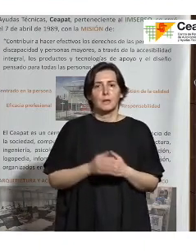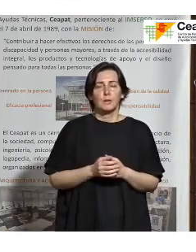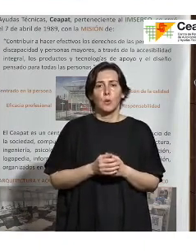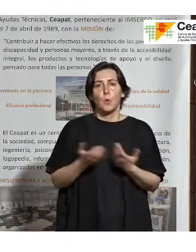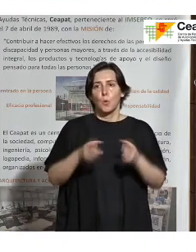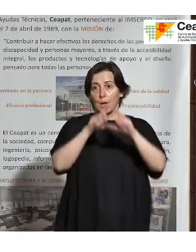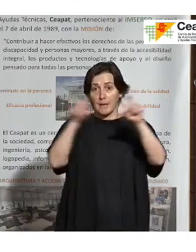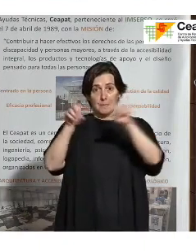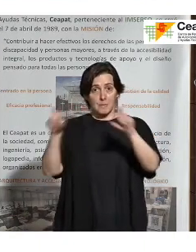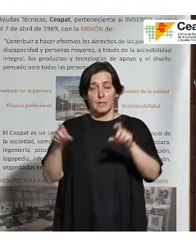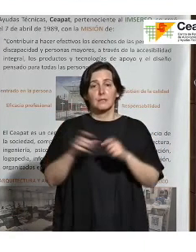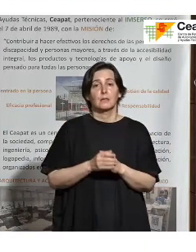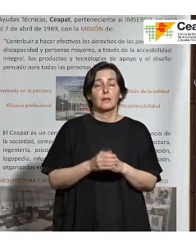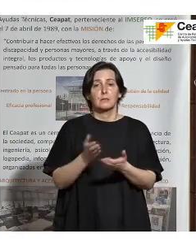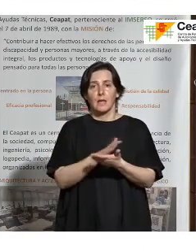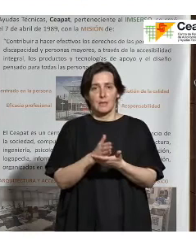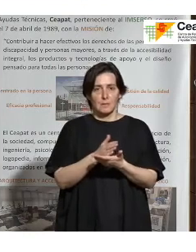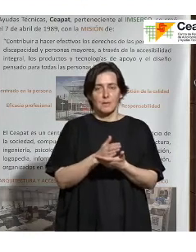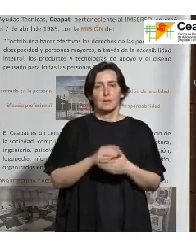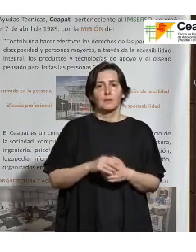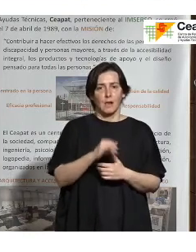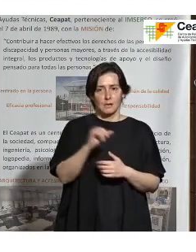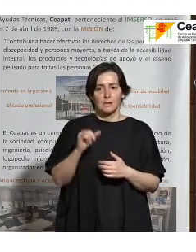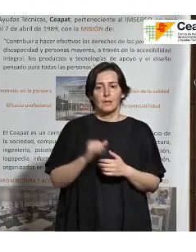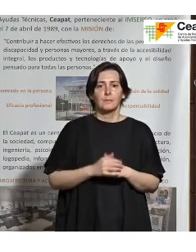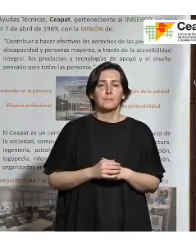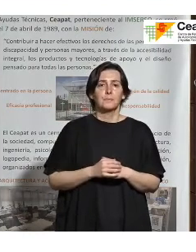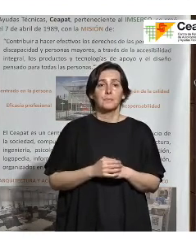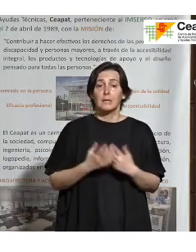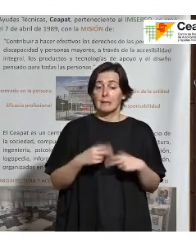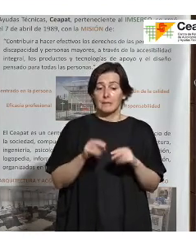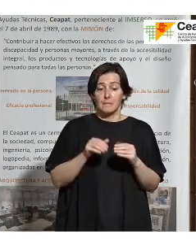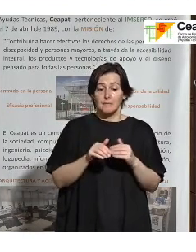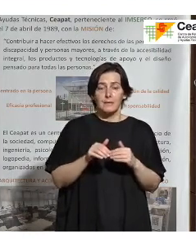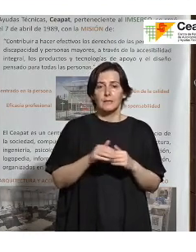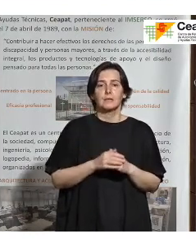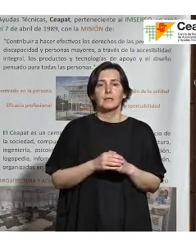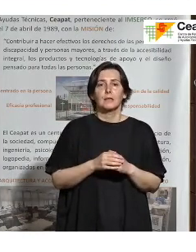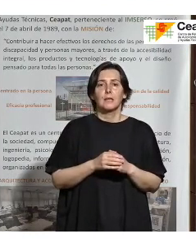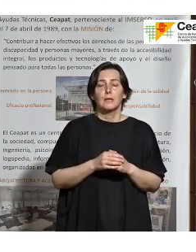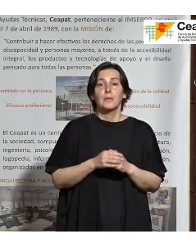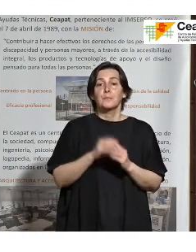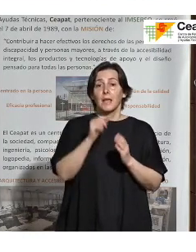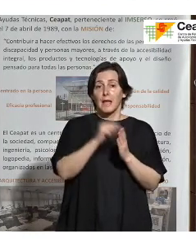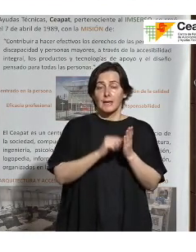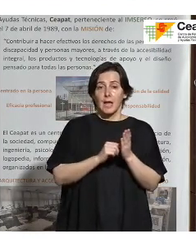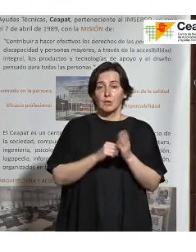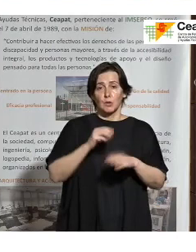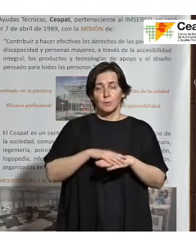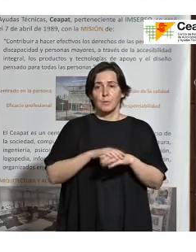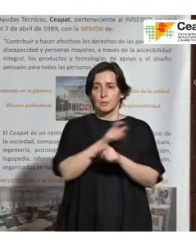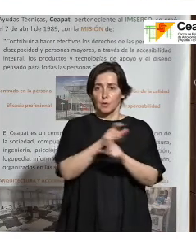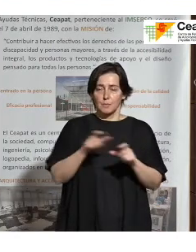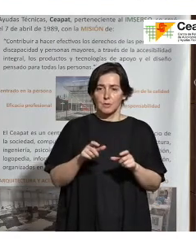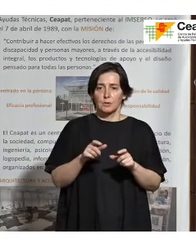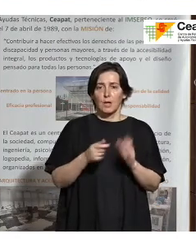empresas que realizan esta intermediación. Y simplemente ya para terminar, se han eliminado los ratios mínimos de personal. Ahora